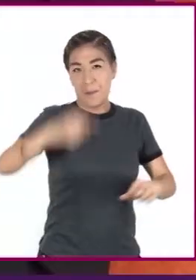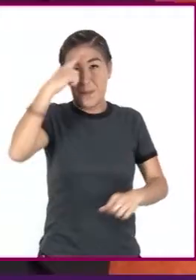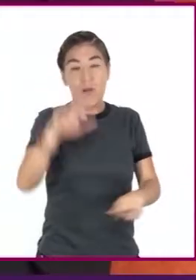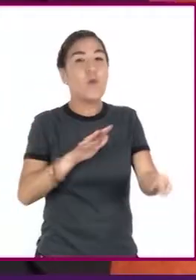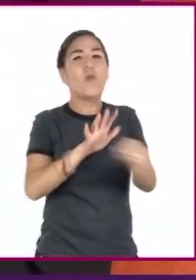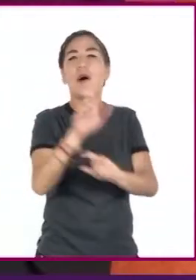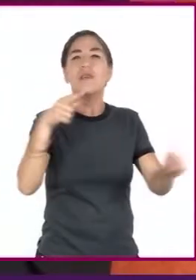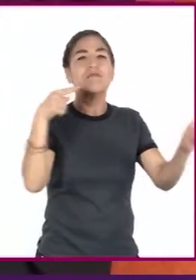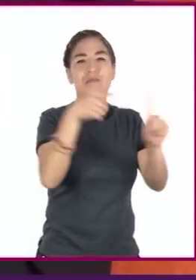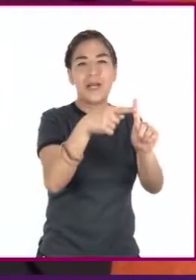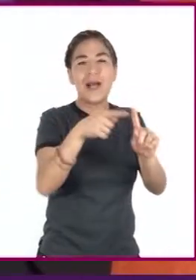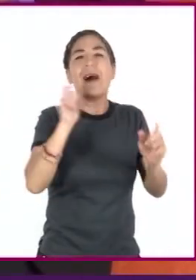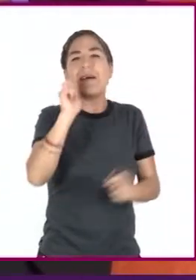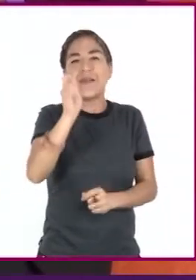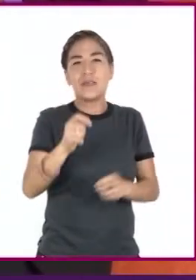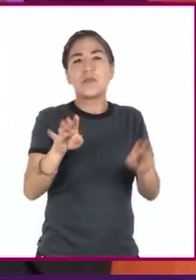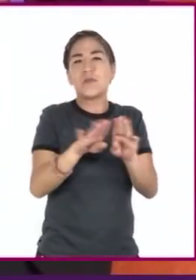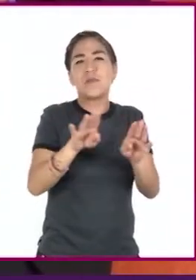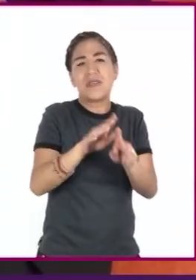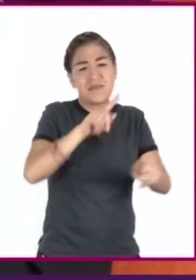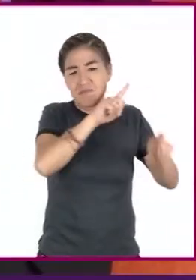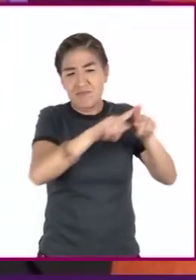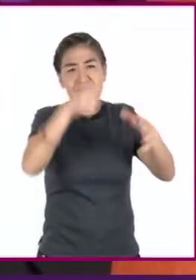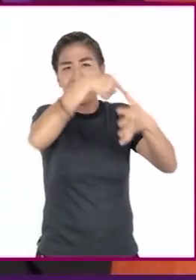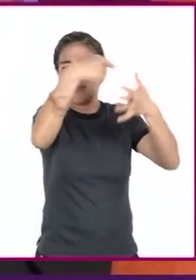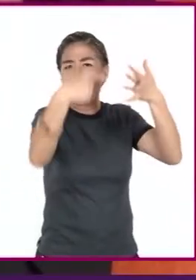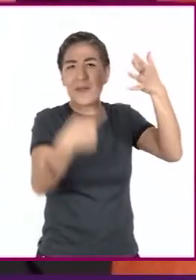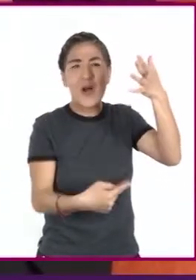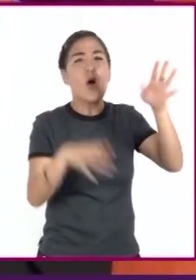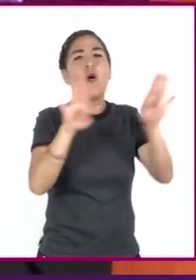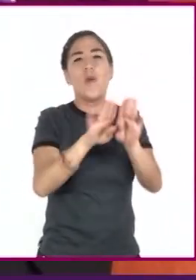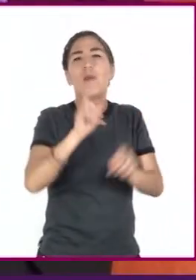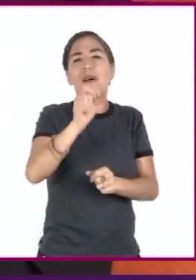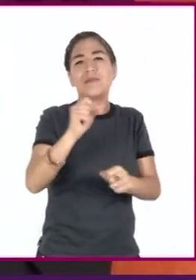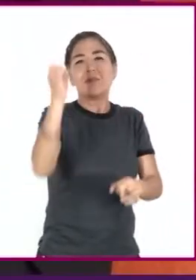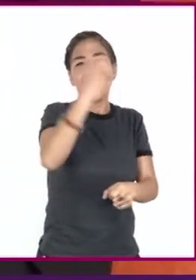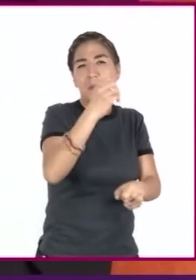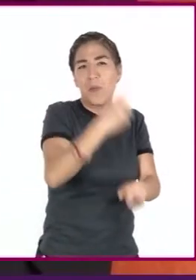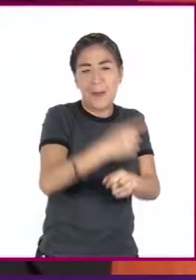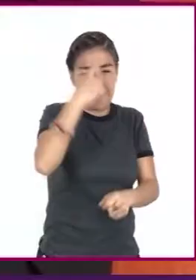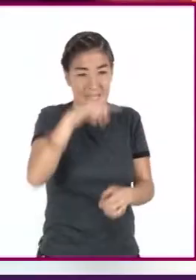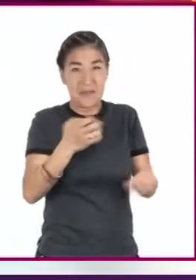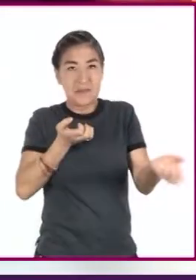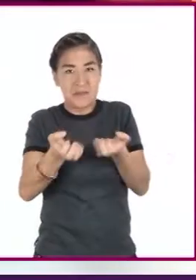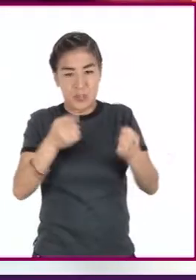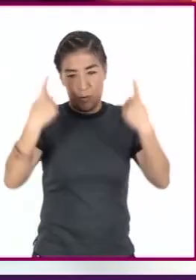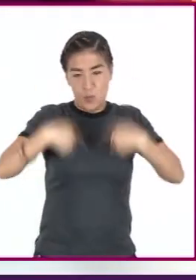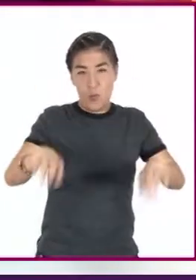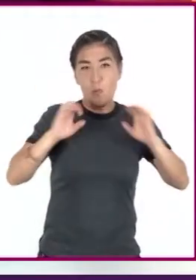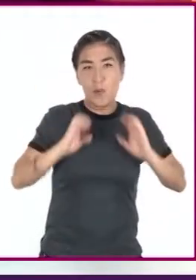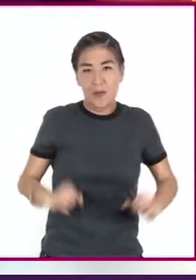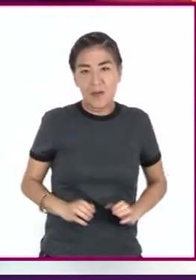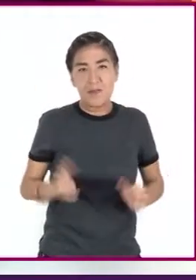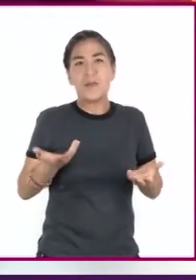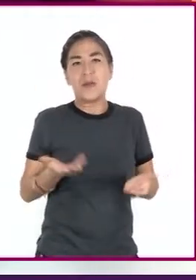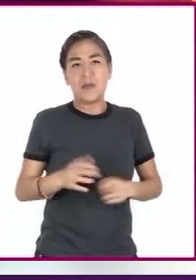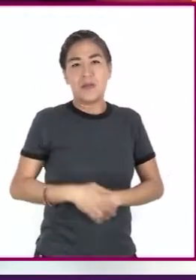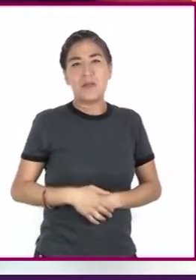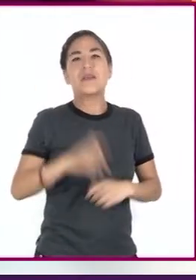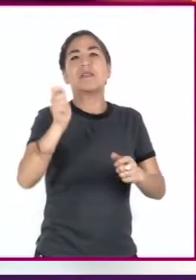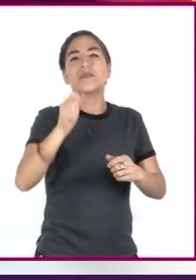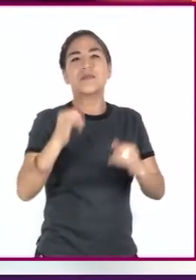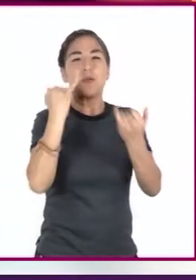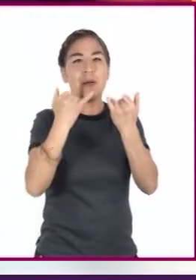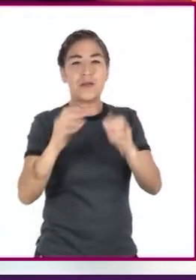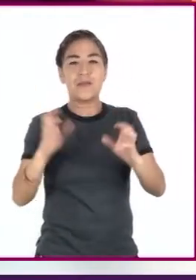primordial desarrollar un abanico de posibilidades de tus capacidades y competencias físicas, como el footbase, pase